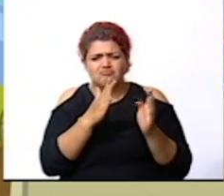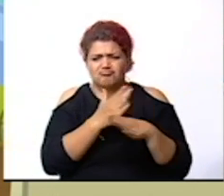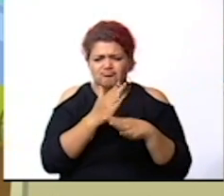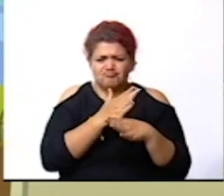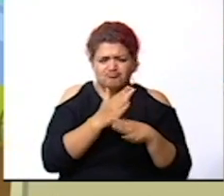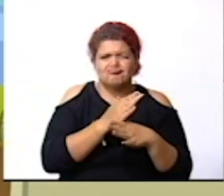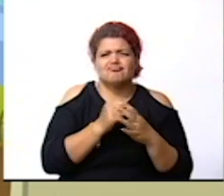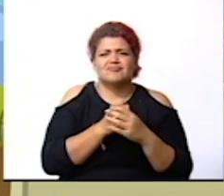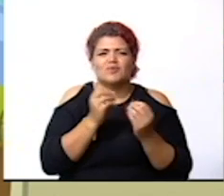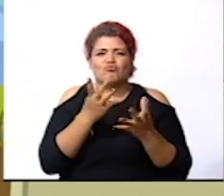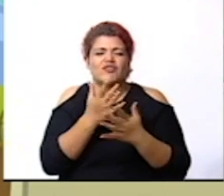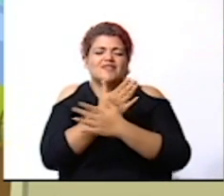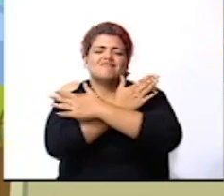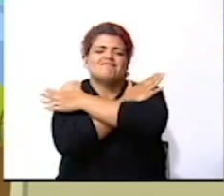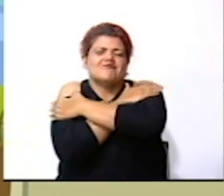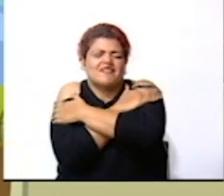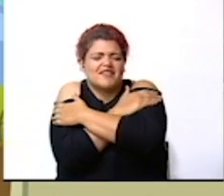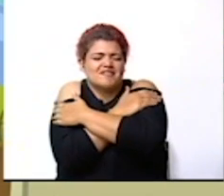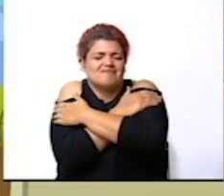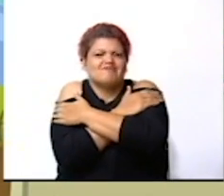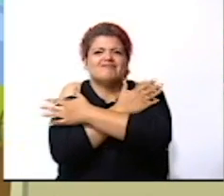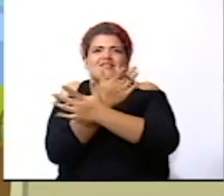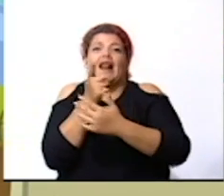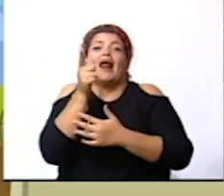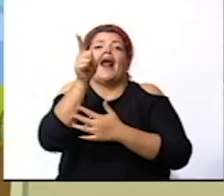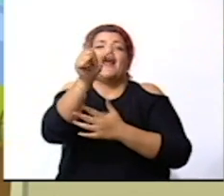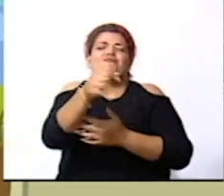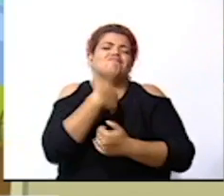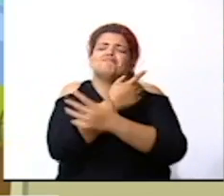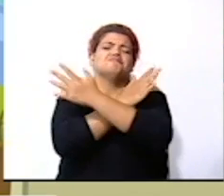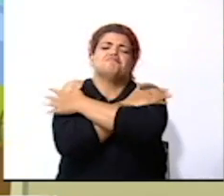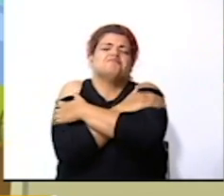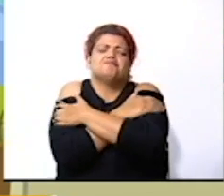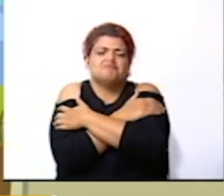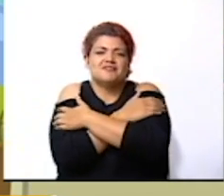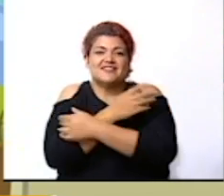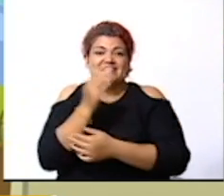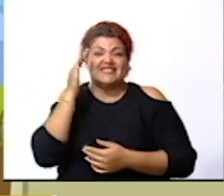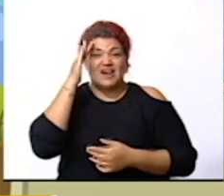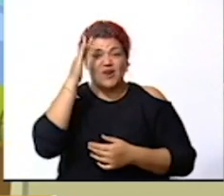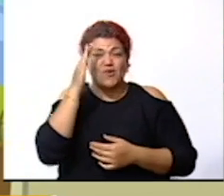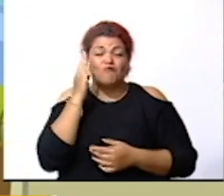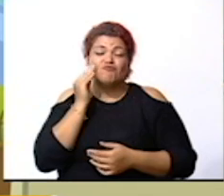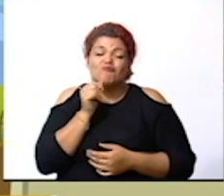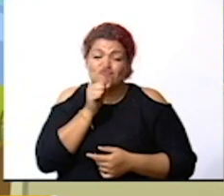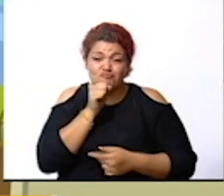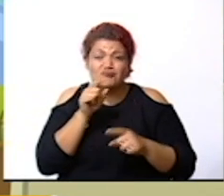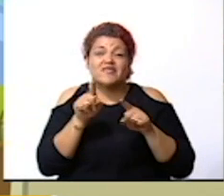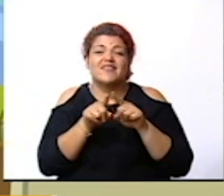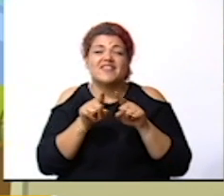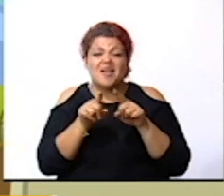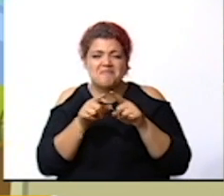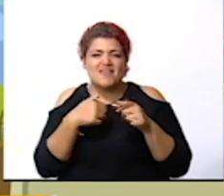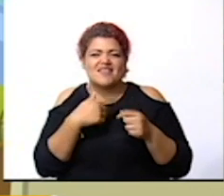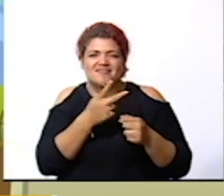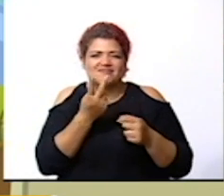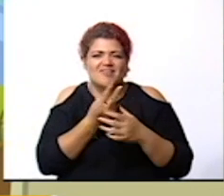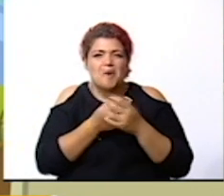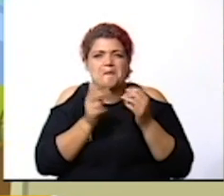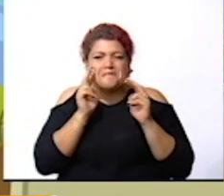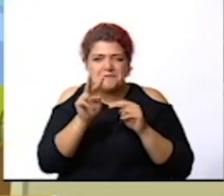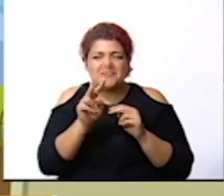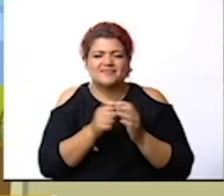un fuerte abrazo a la distancia y saludos para todos esos adultos mayores que también nos acompañan